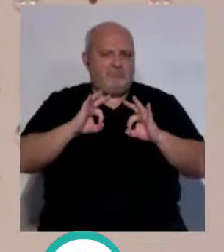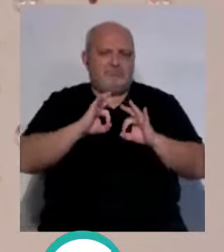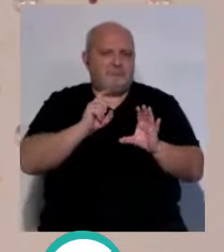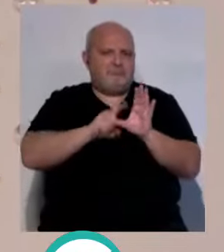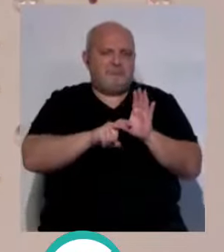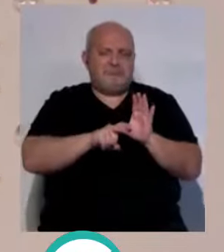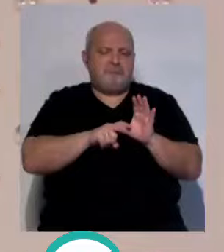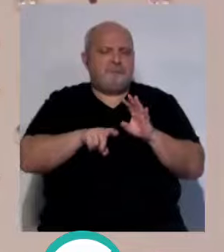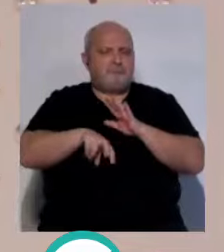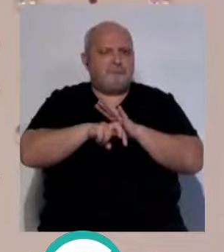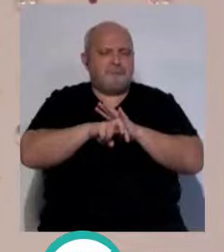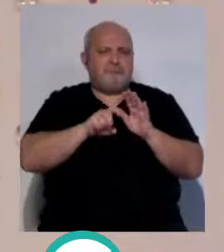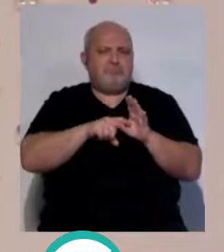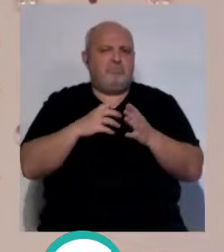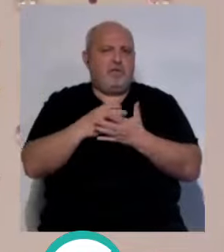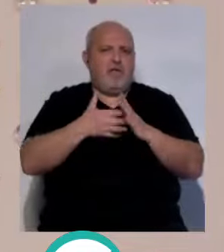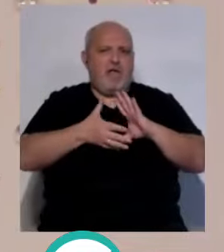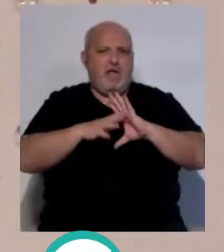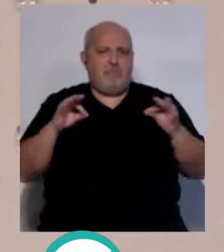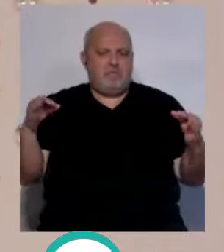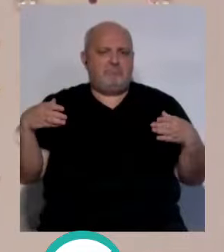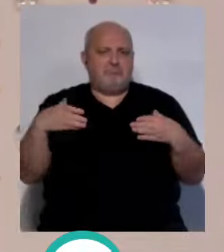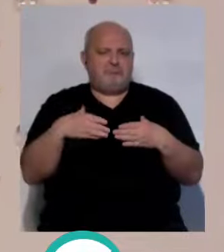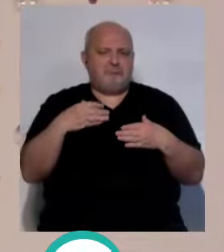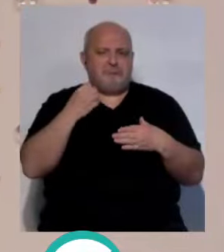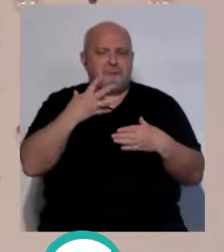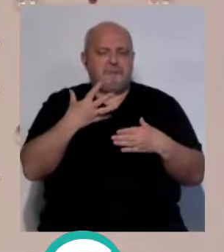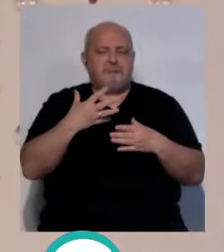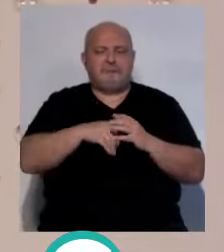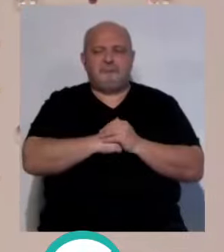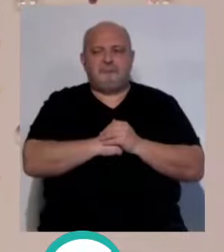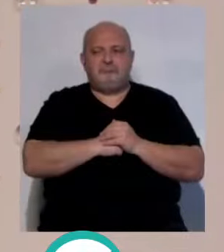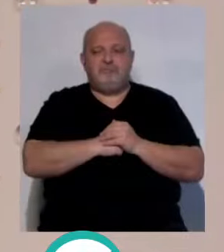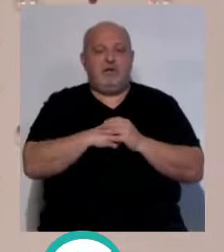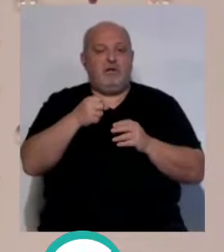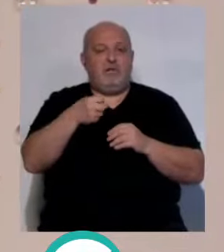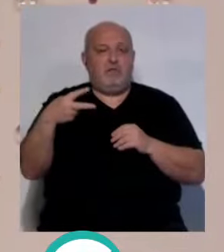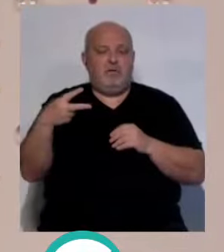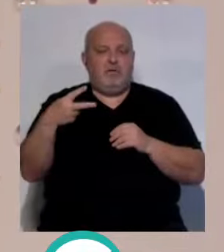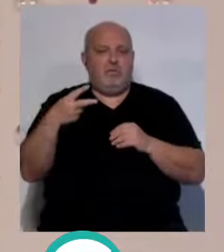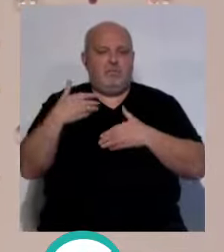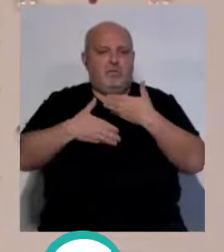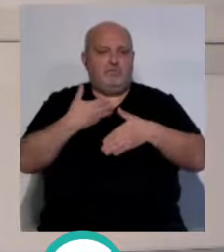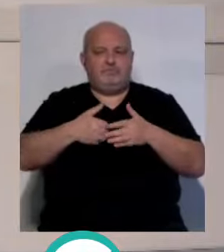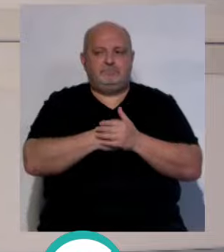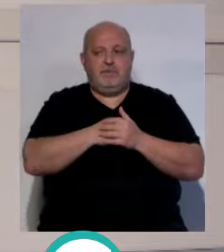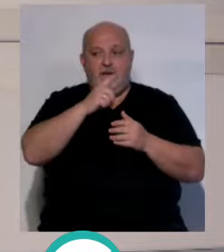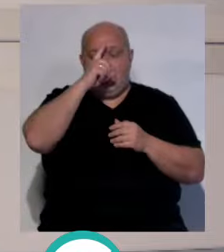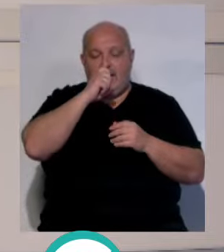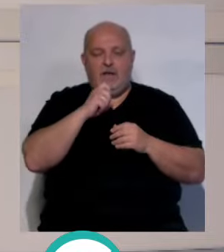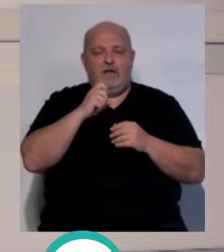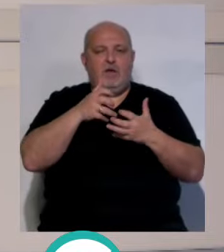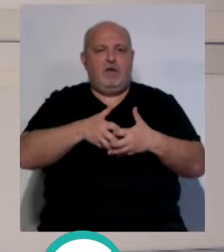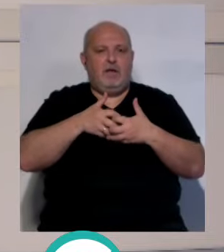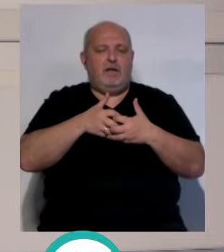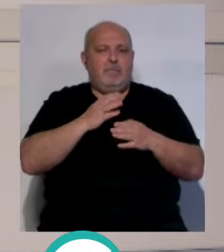allí, donde todos son amigos, estamos pasando unos ratos excelentes y los resultados van acompañando. Este año estamos